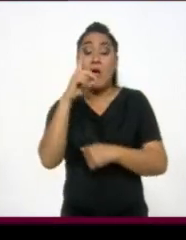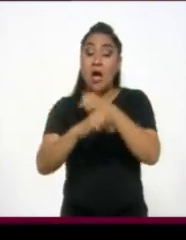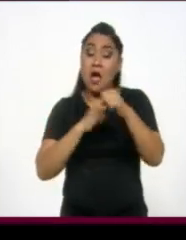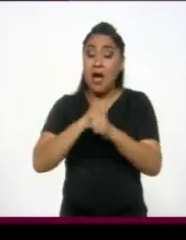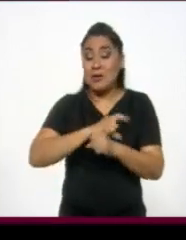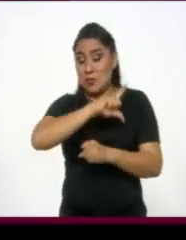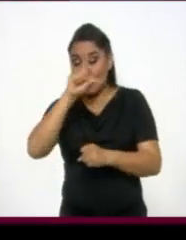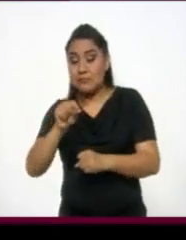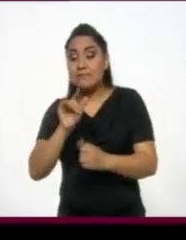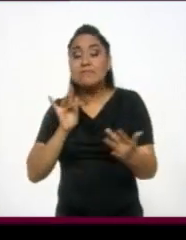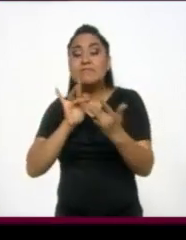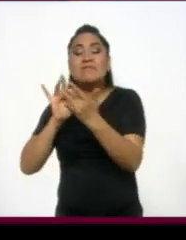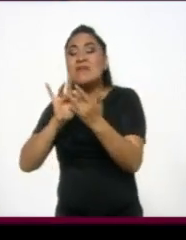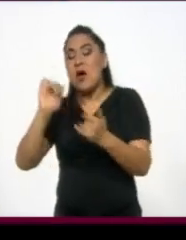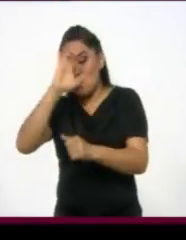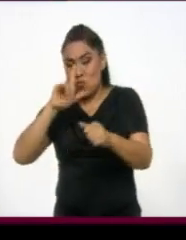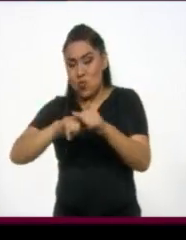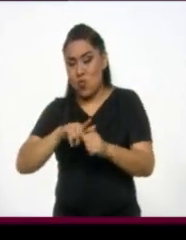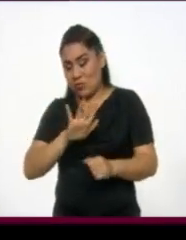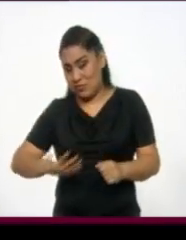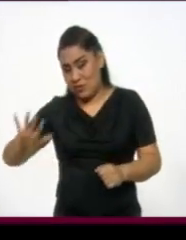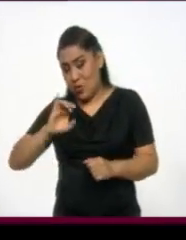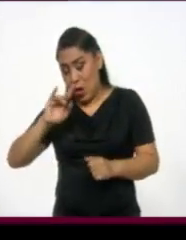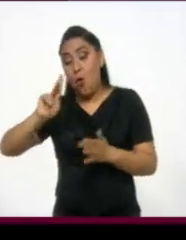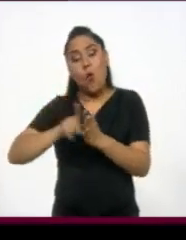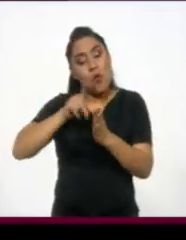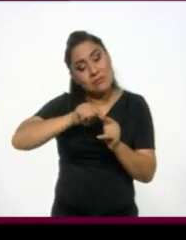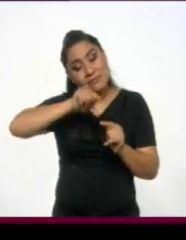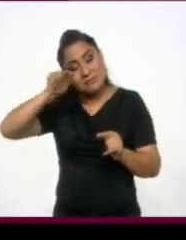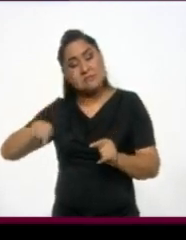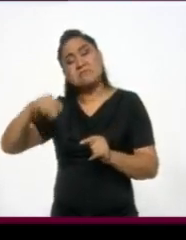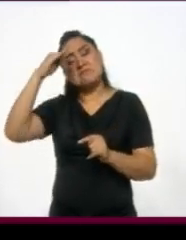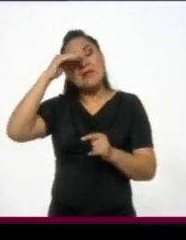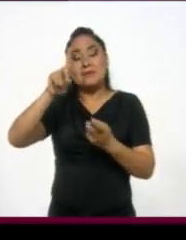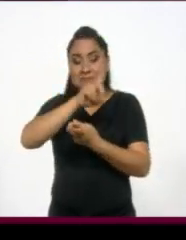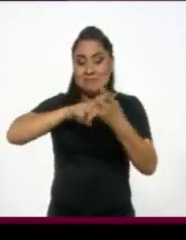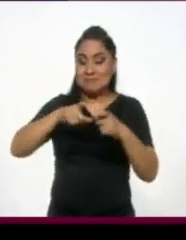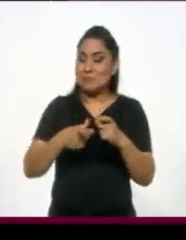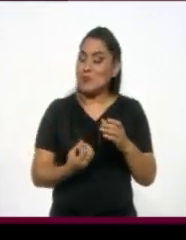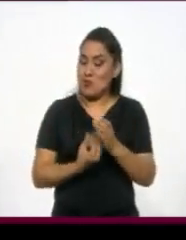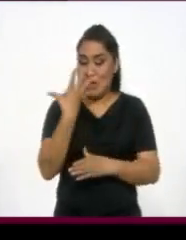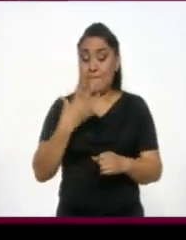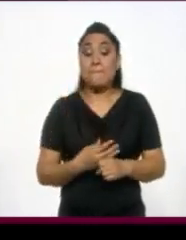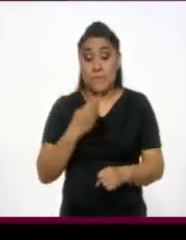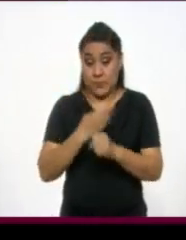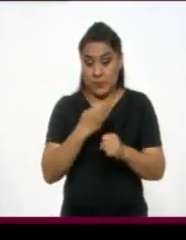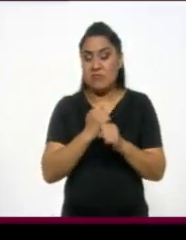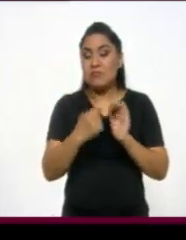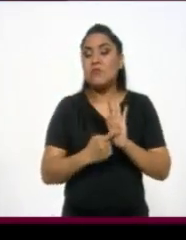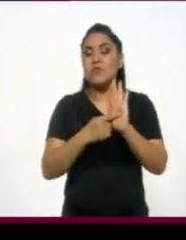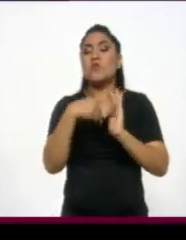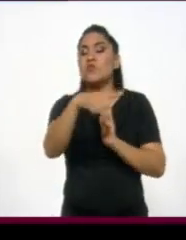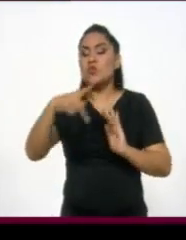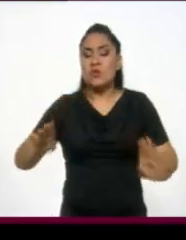de estar en contacto con la cultura occidental y regresar a sus raíces, lanzó su primera grabación. Hoy tenemos una muestra de